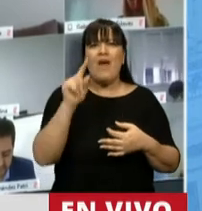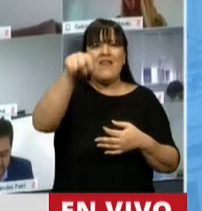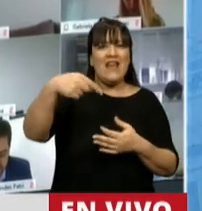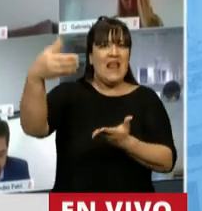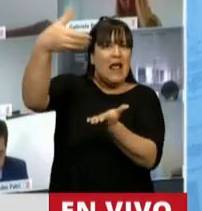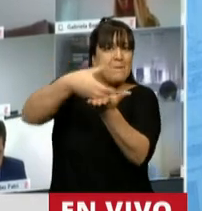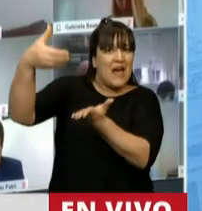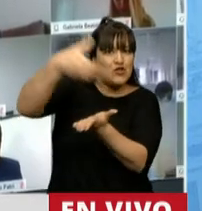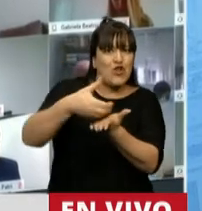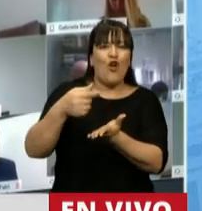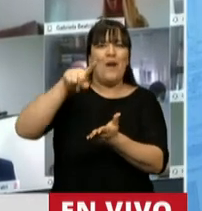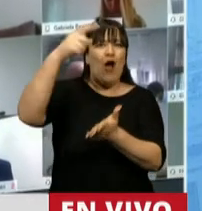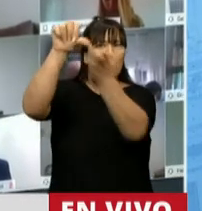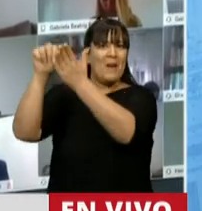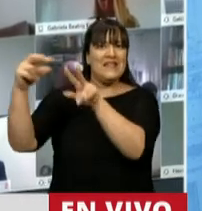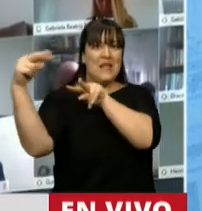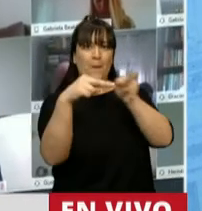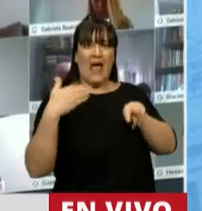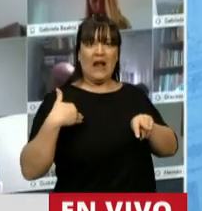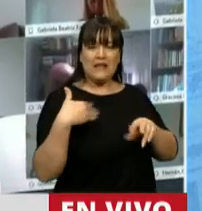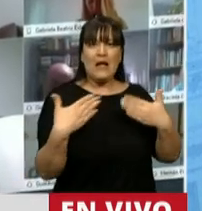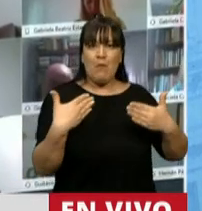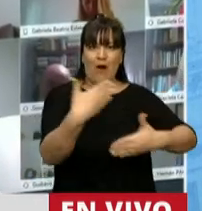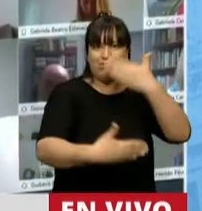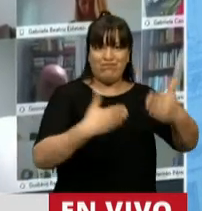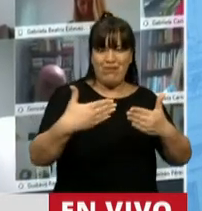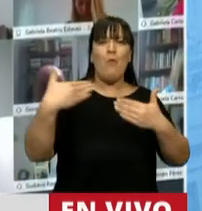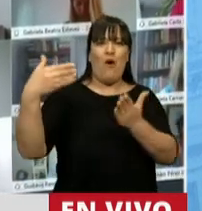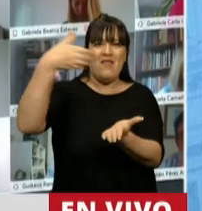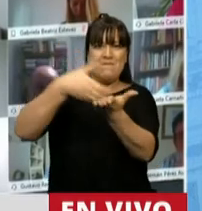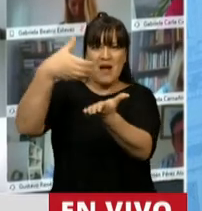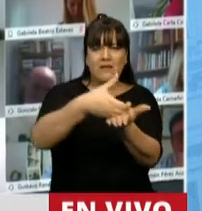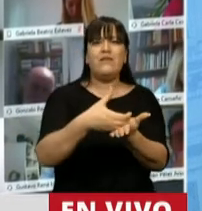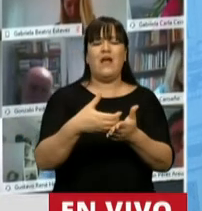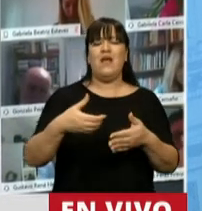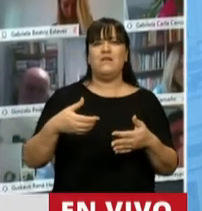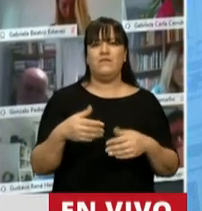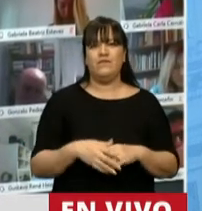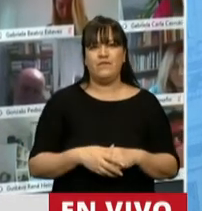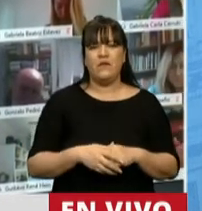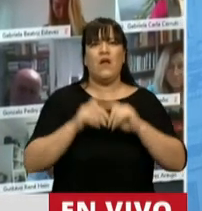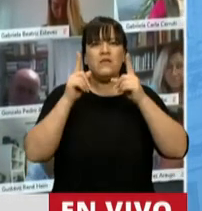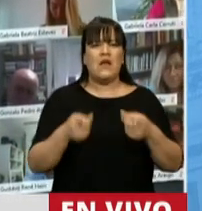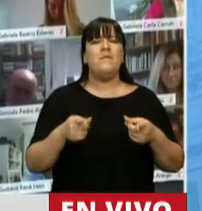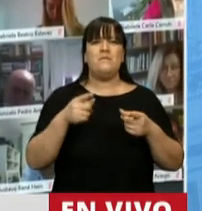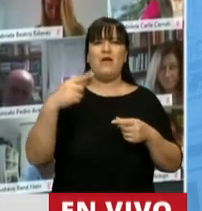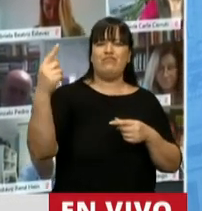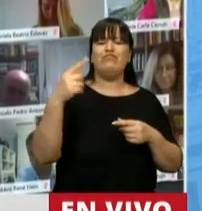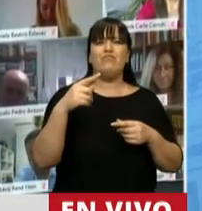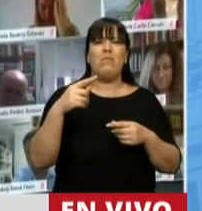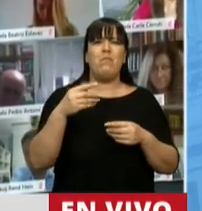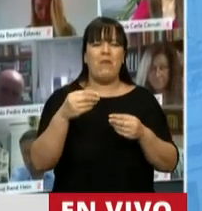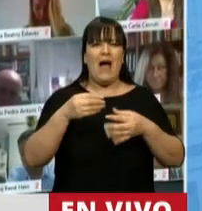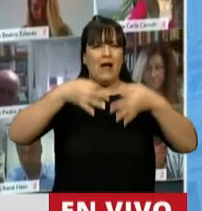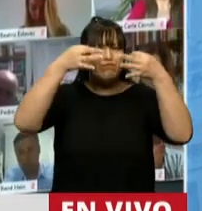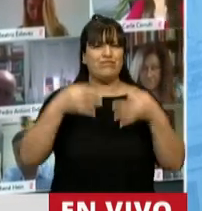inversiones a la Argentina, que recobrimos la seguridad jurídica, el tránsito republicano, que recuperemos la